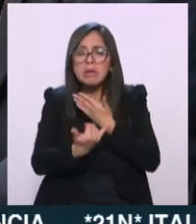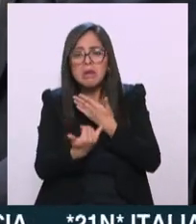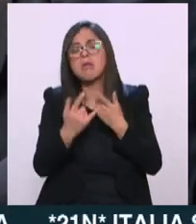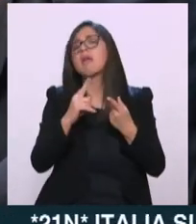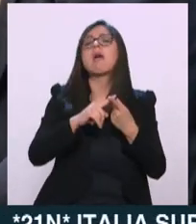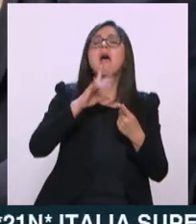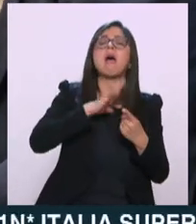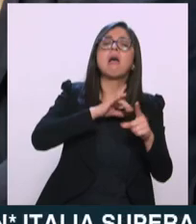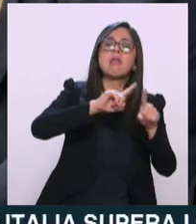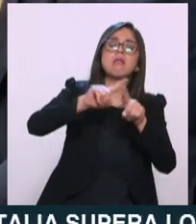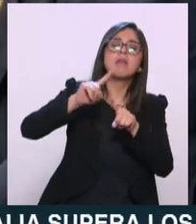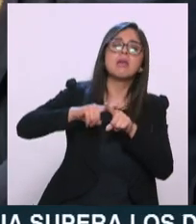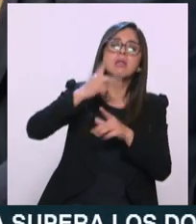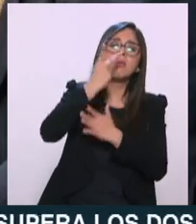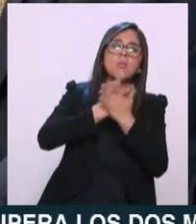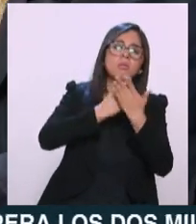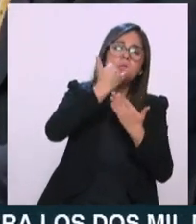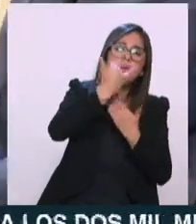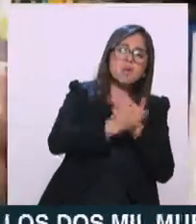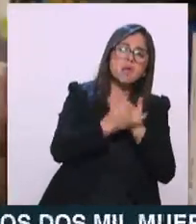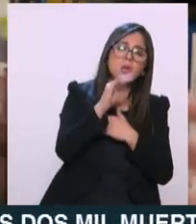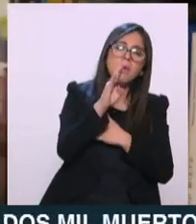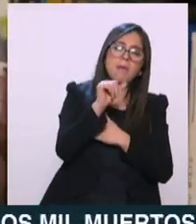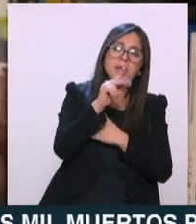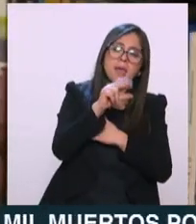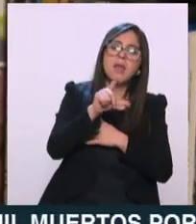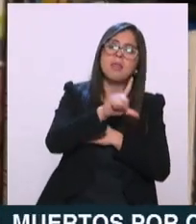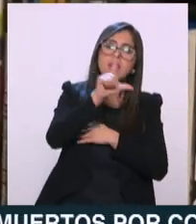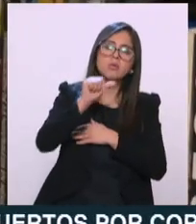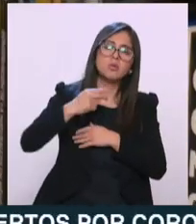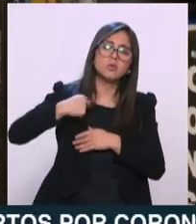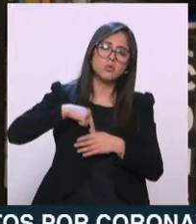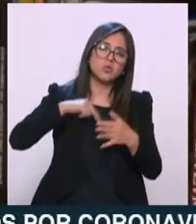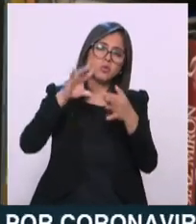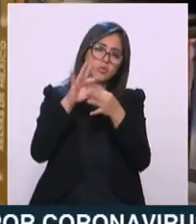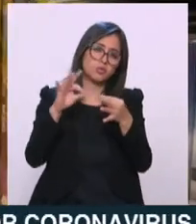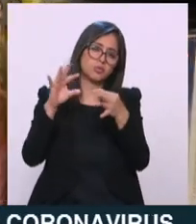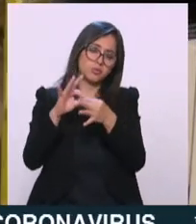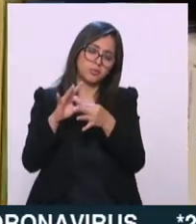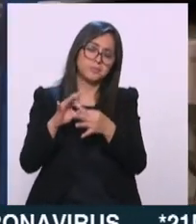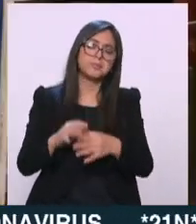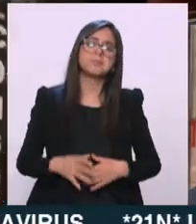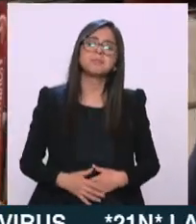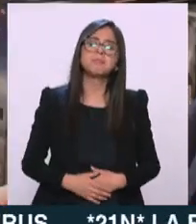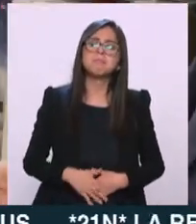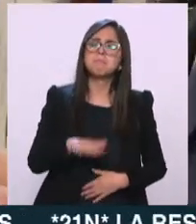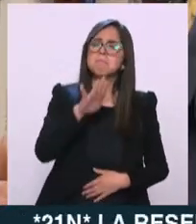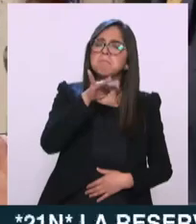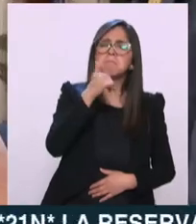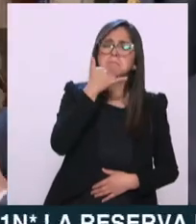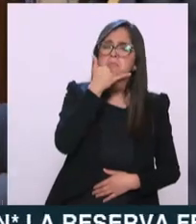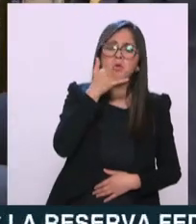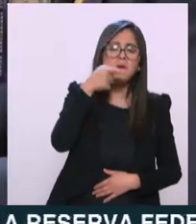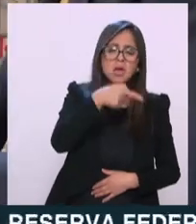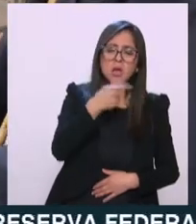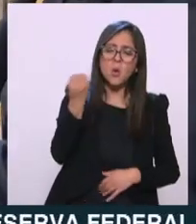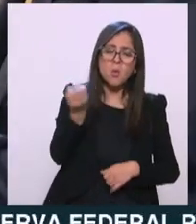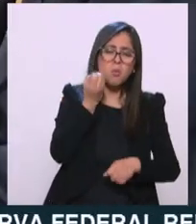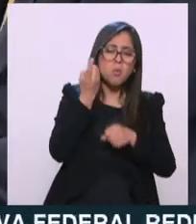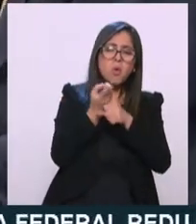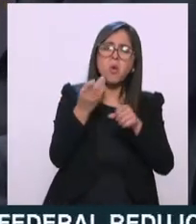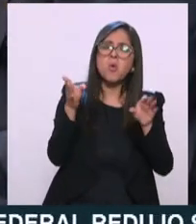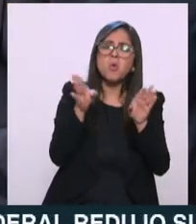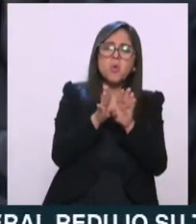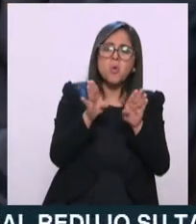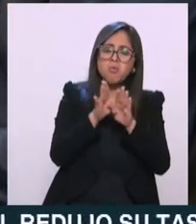de los cuales también podría comentarle con mucho gusto ¿Cómo aterrizar todas estas áreas de oportunidades en hechos a través? pues